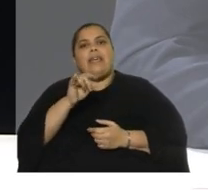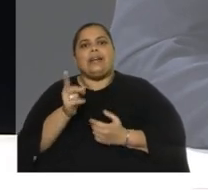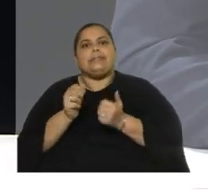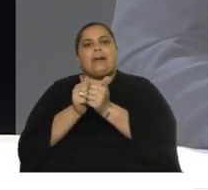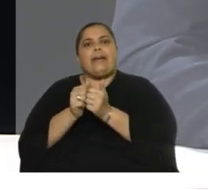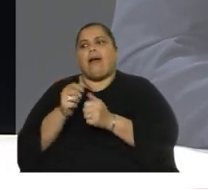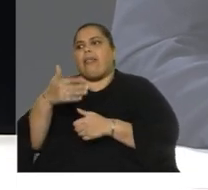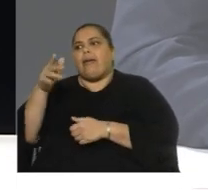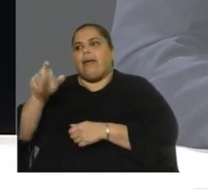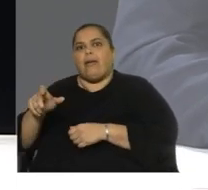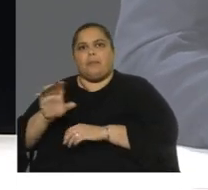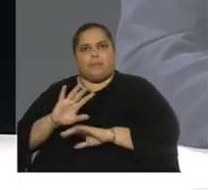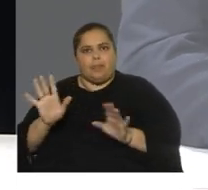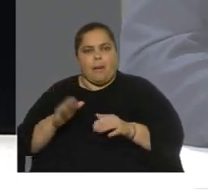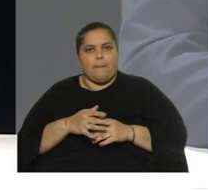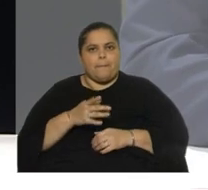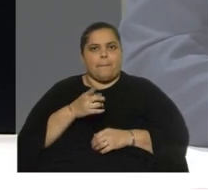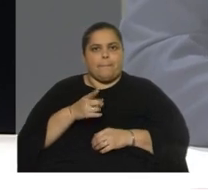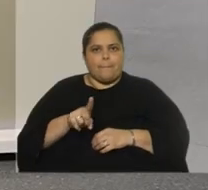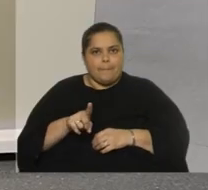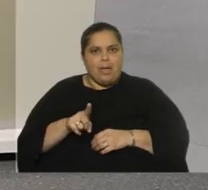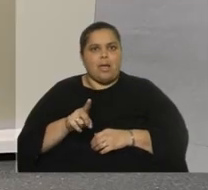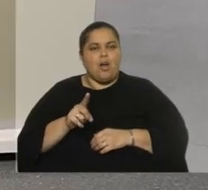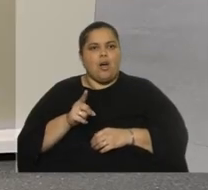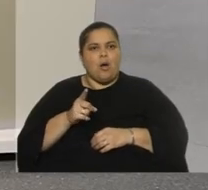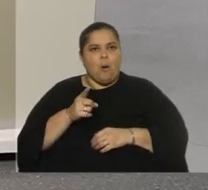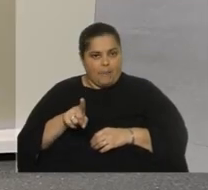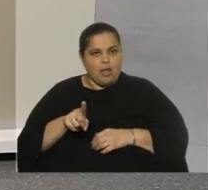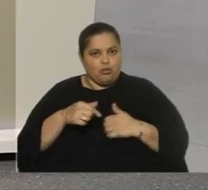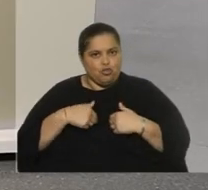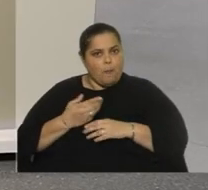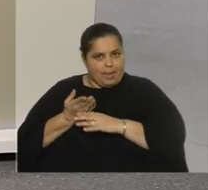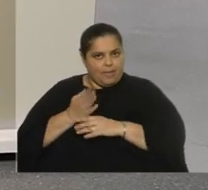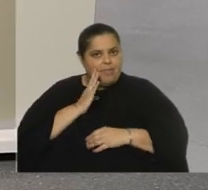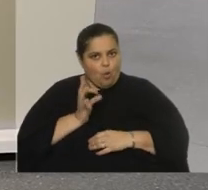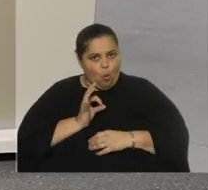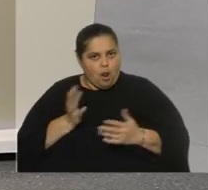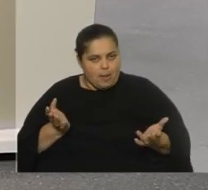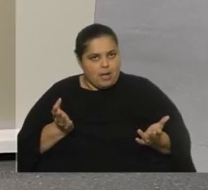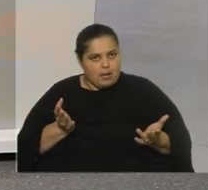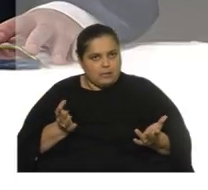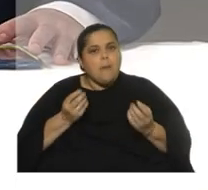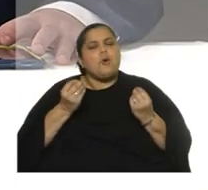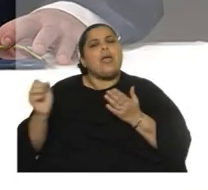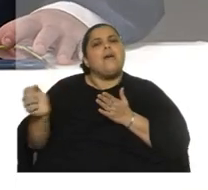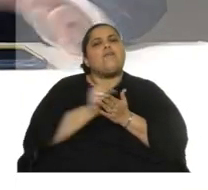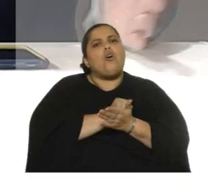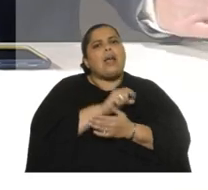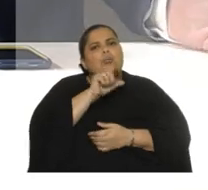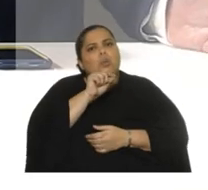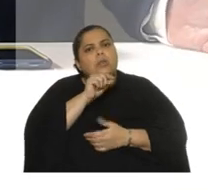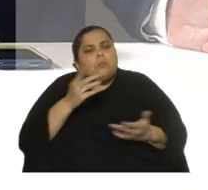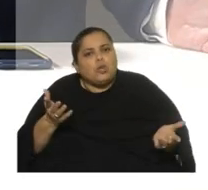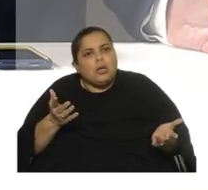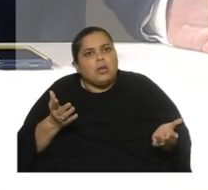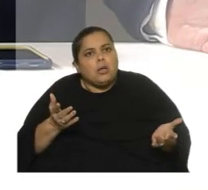manera es negro el que... Es negro. Yo sí pedí disculpas. Pero ¿por qué no borrar el tuit? No, ¿cómo voy a borrar el tuit? Porque